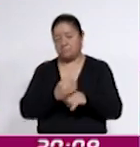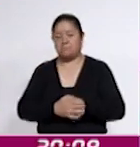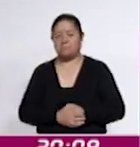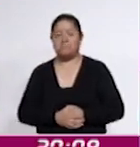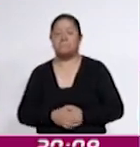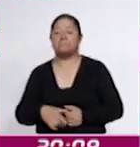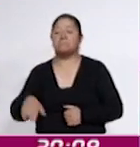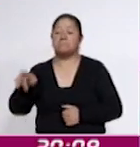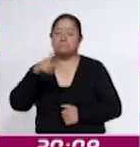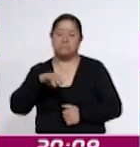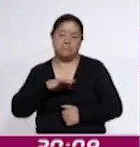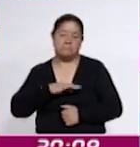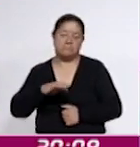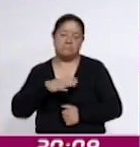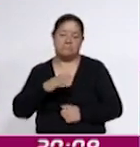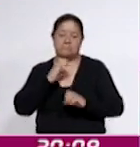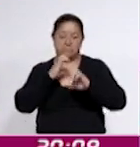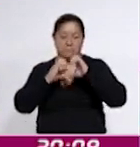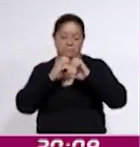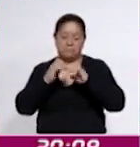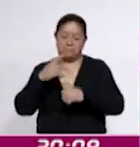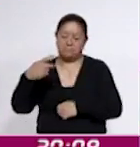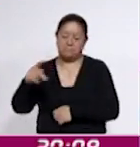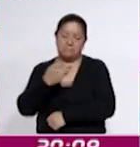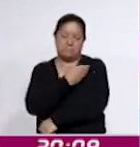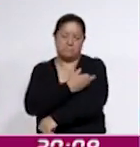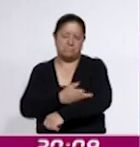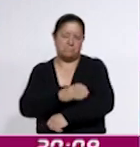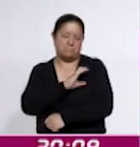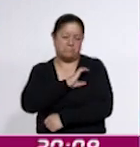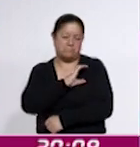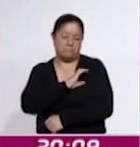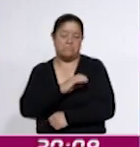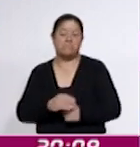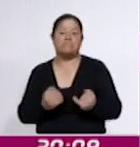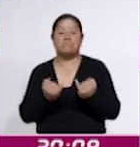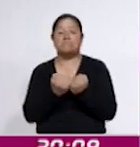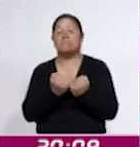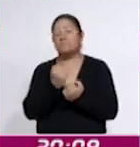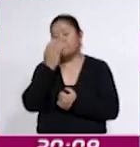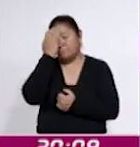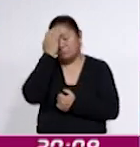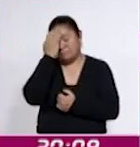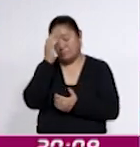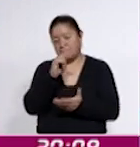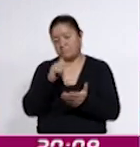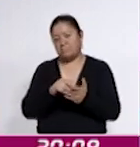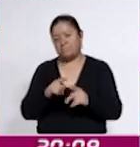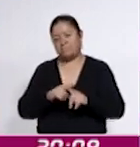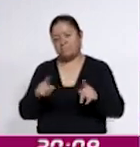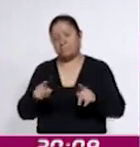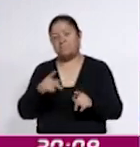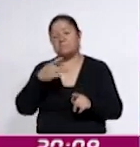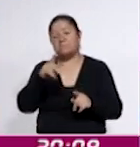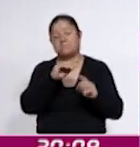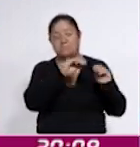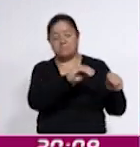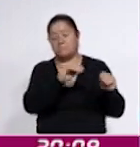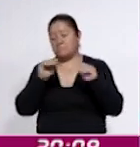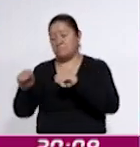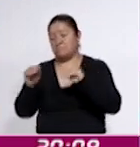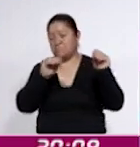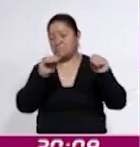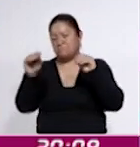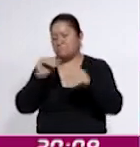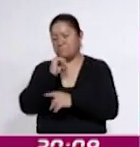posibilitan la comunicación con sus seres queridos, además de que les permiten también conocer otros lugares sin tener que trasladarse todo al